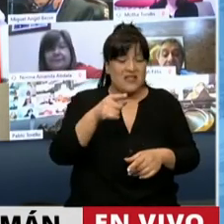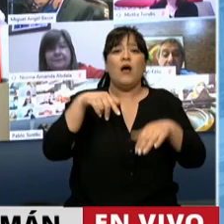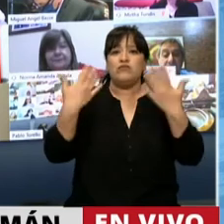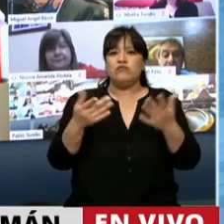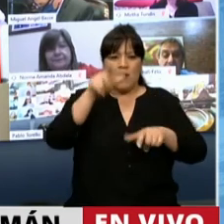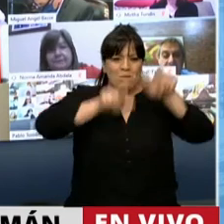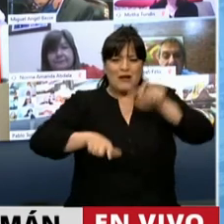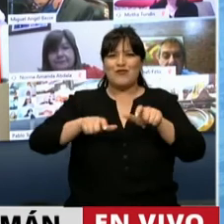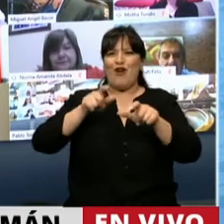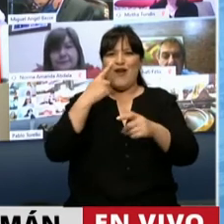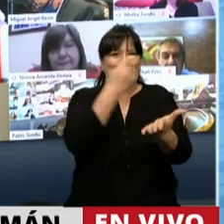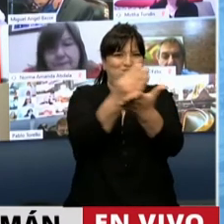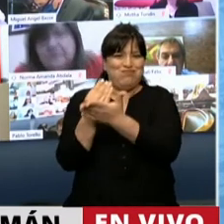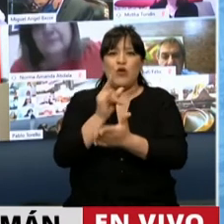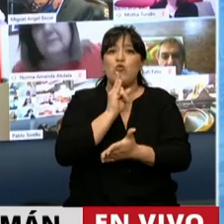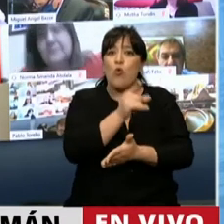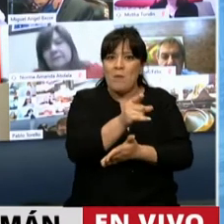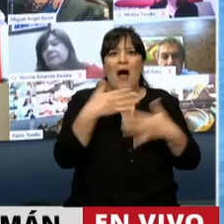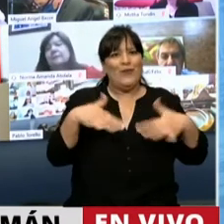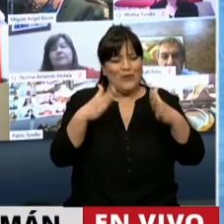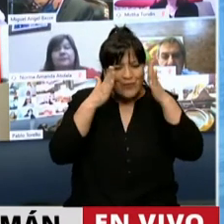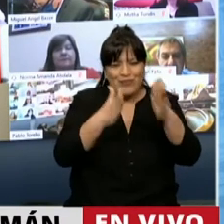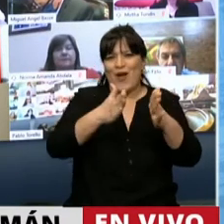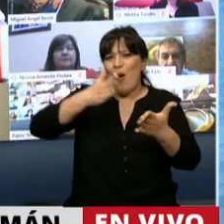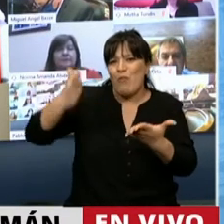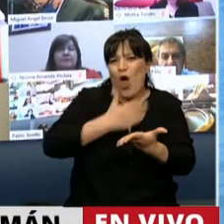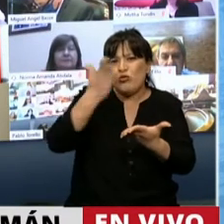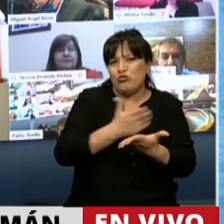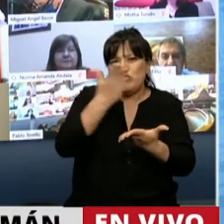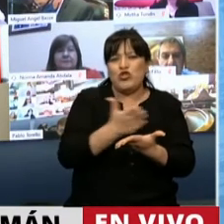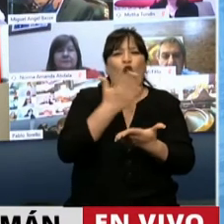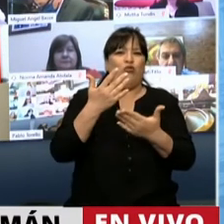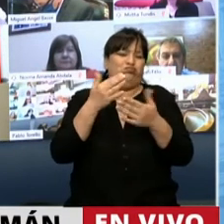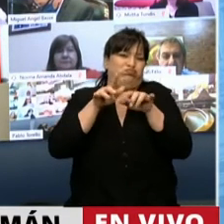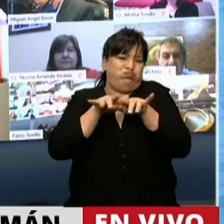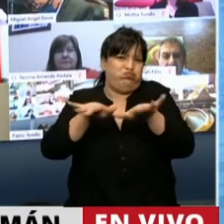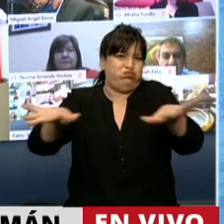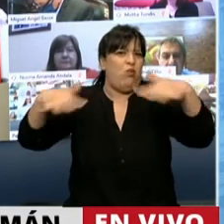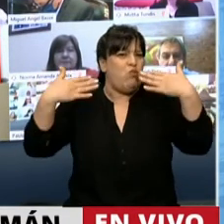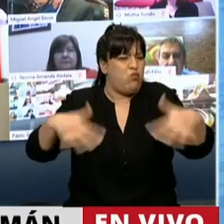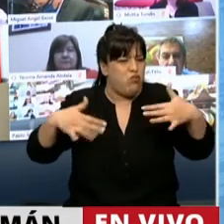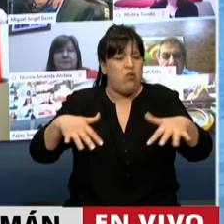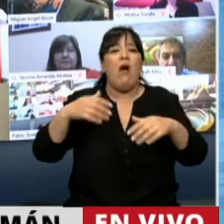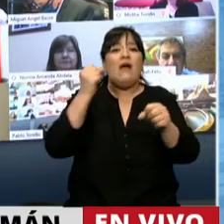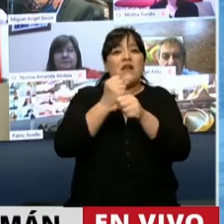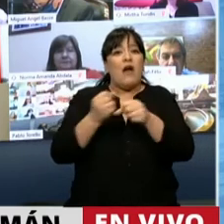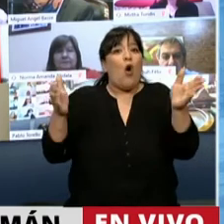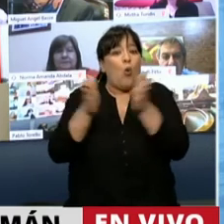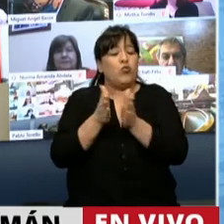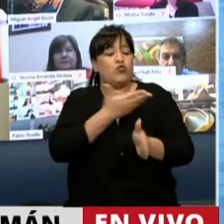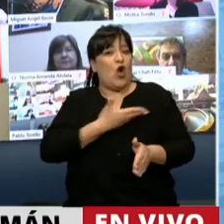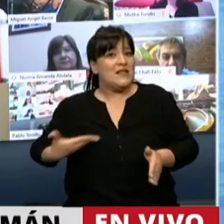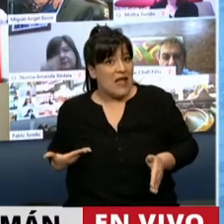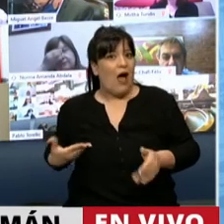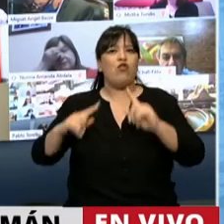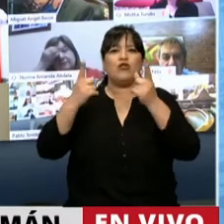tucumanos para que esta producción llegue a los niveles que están. Haciendo un trabajo conjunto entre el Estado